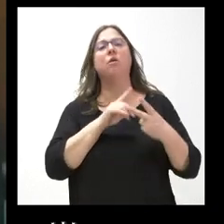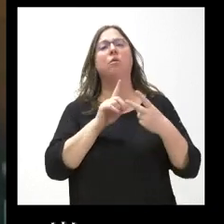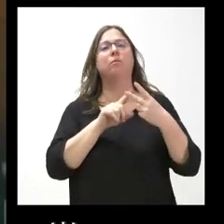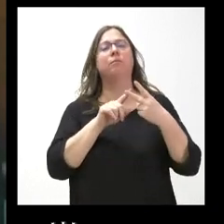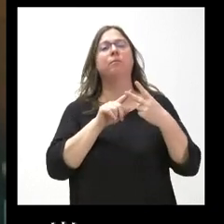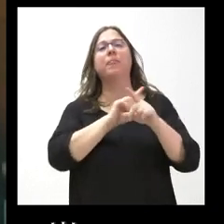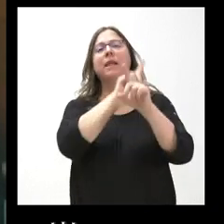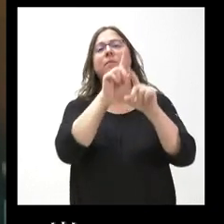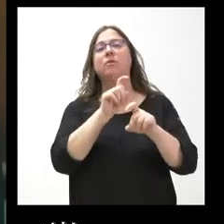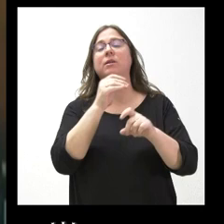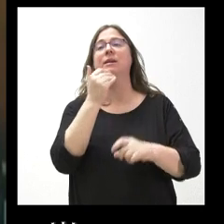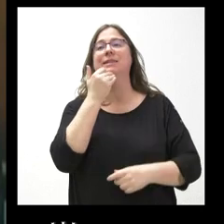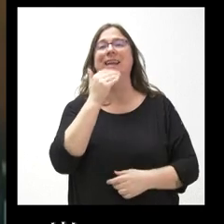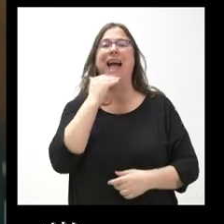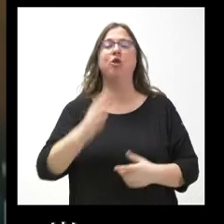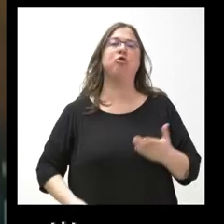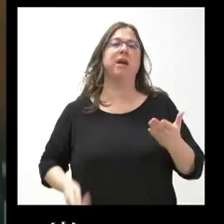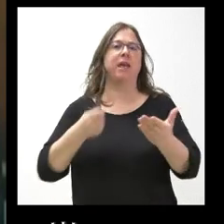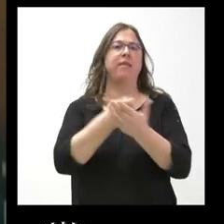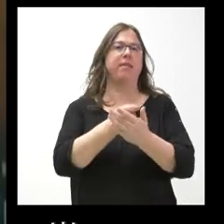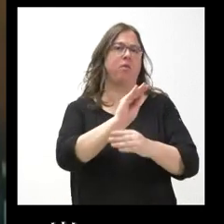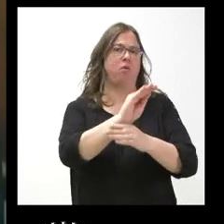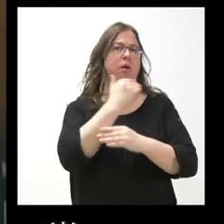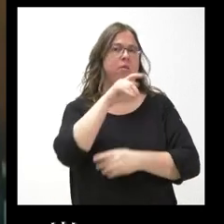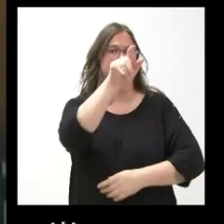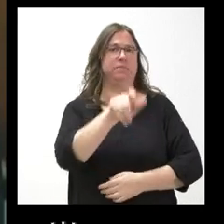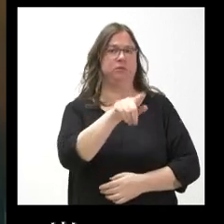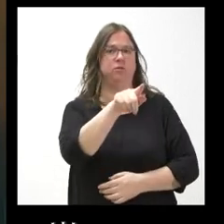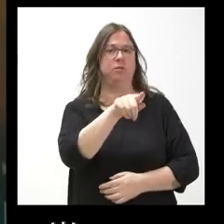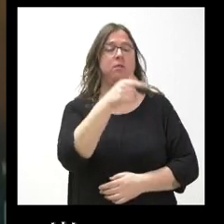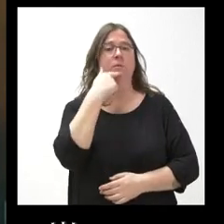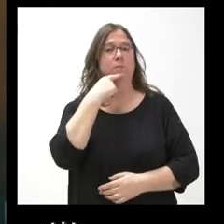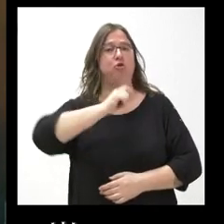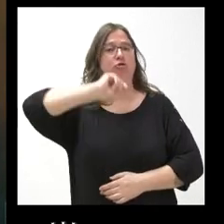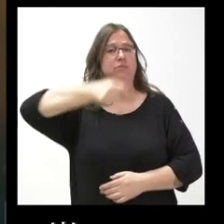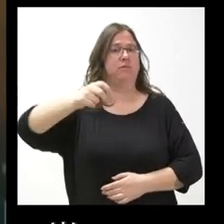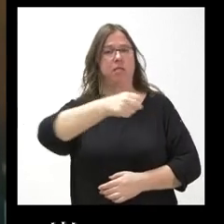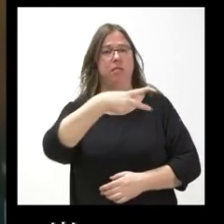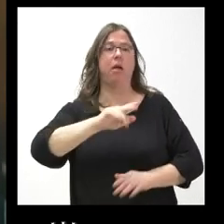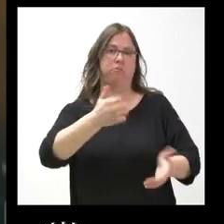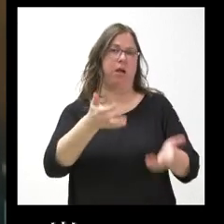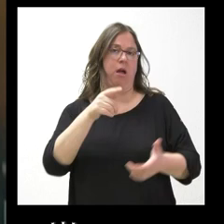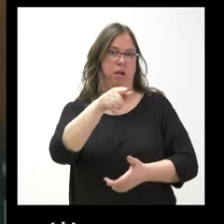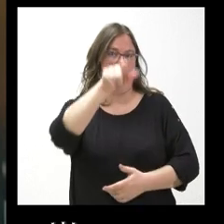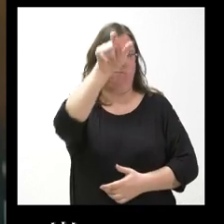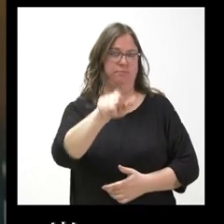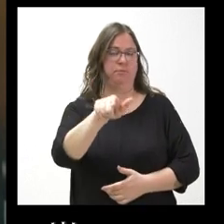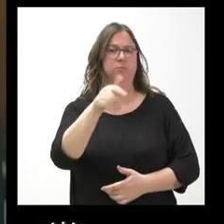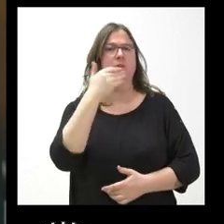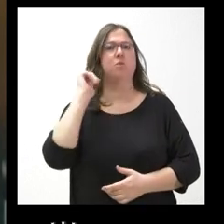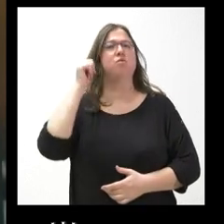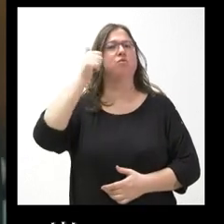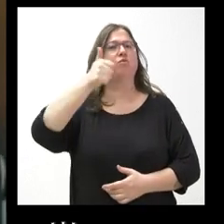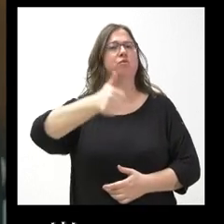por un lado, si va a conllevar algún tipo de indemnización después de esta sentencia judicial a su favor y desde hace tanto